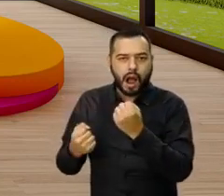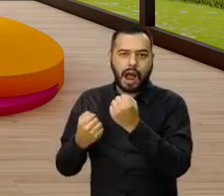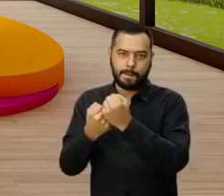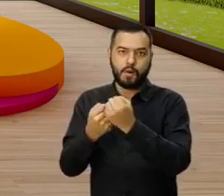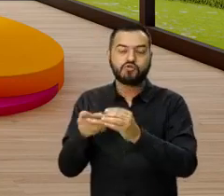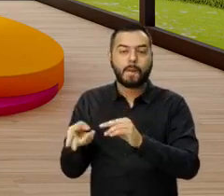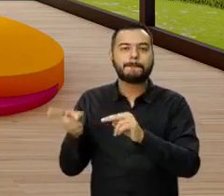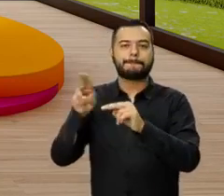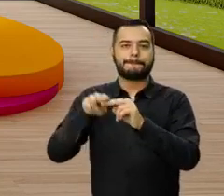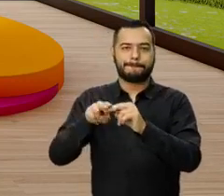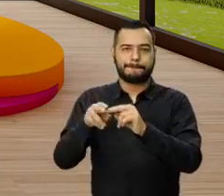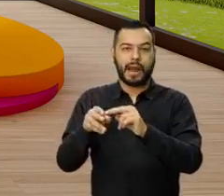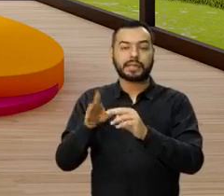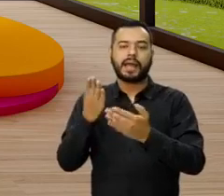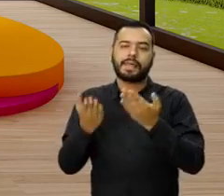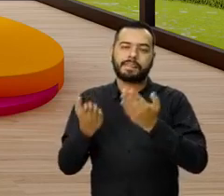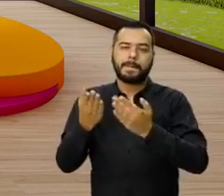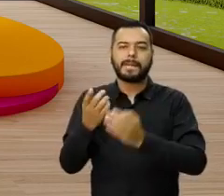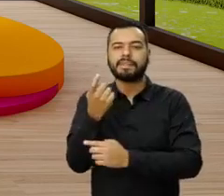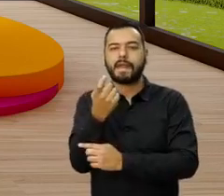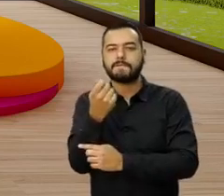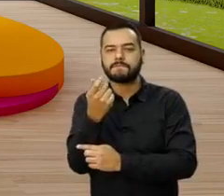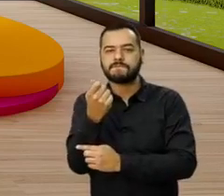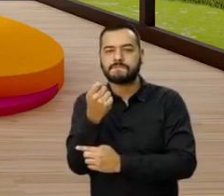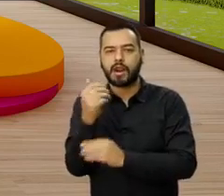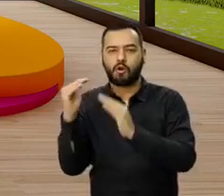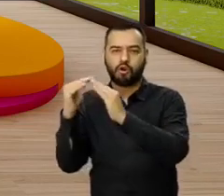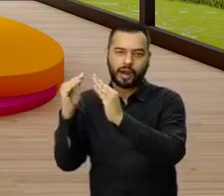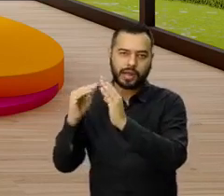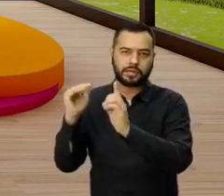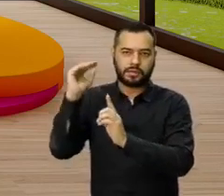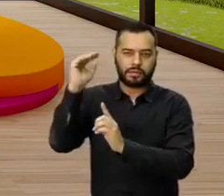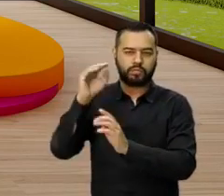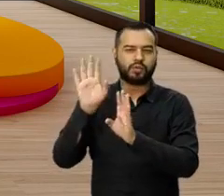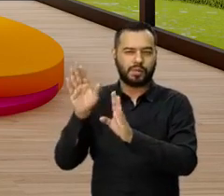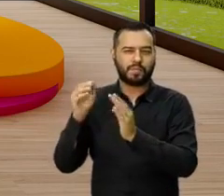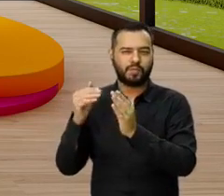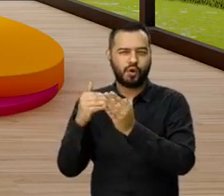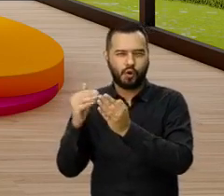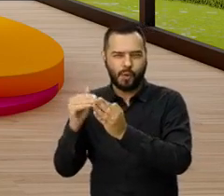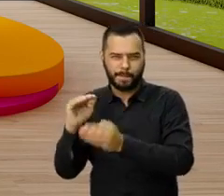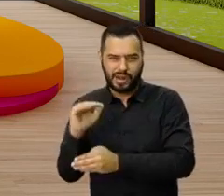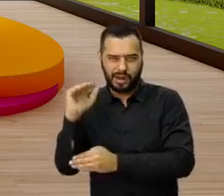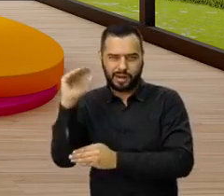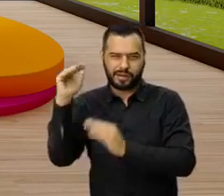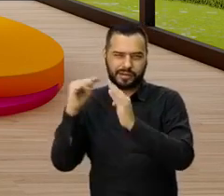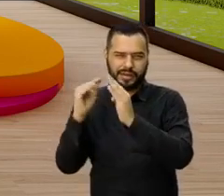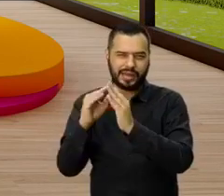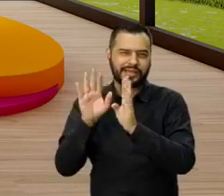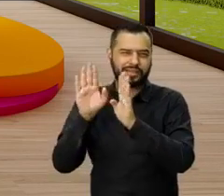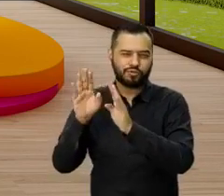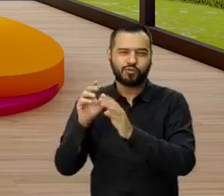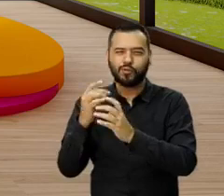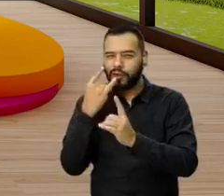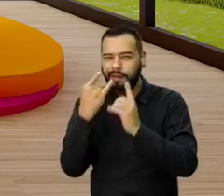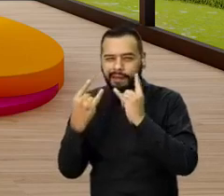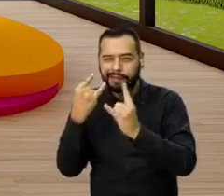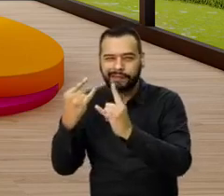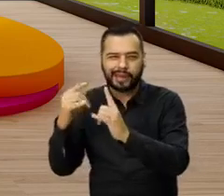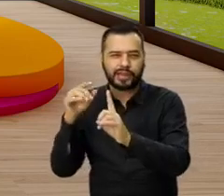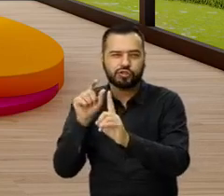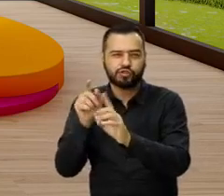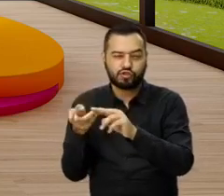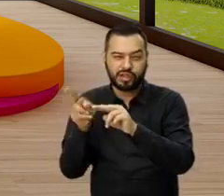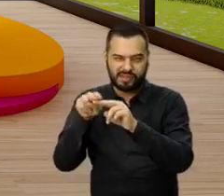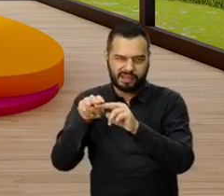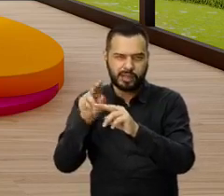beneficio depende del valor de la vivienda. Si compra un BIS o una vivienda de interés social, tiene un descuento del